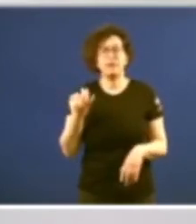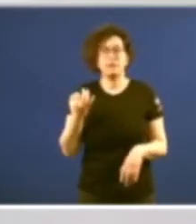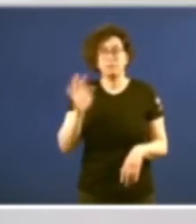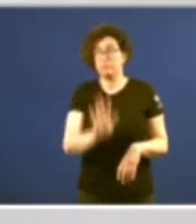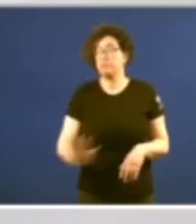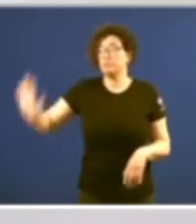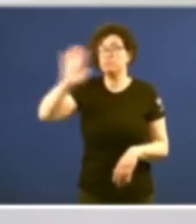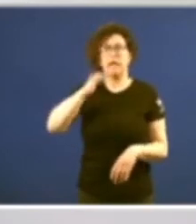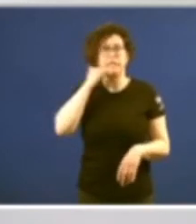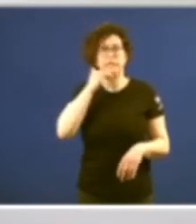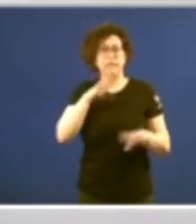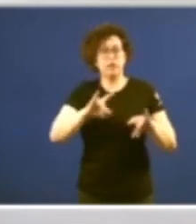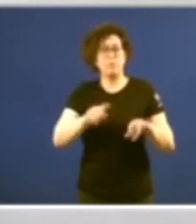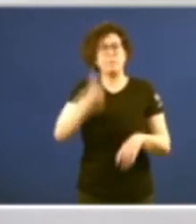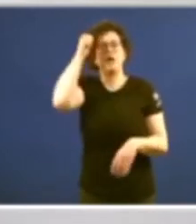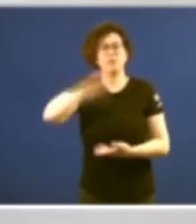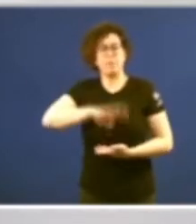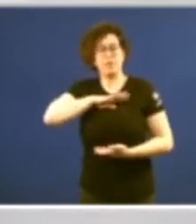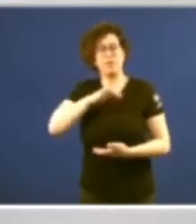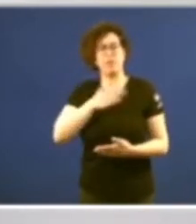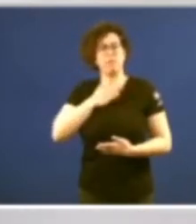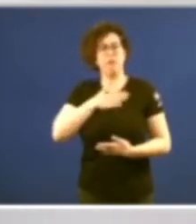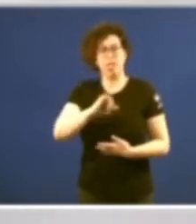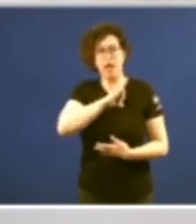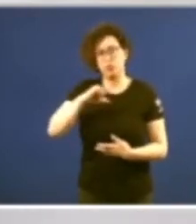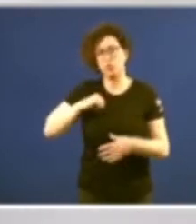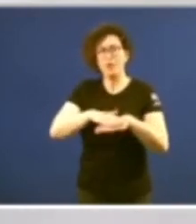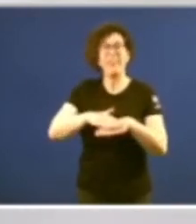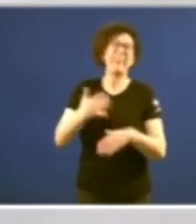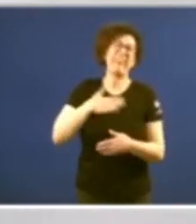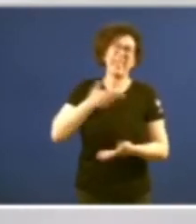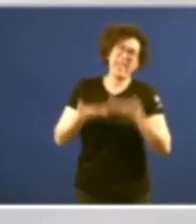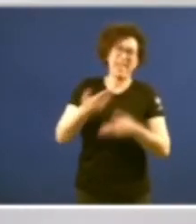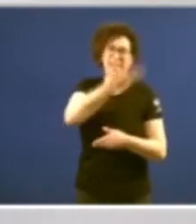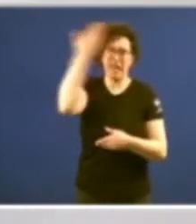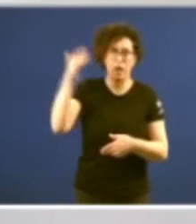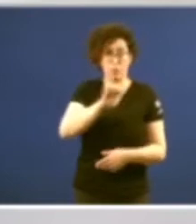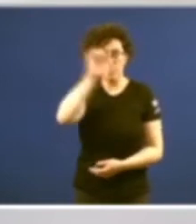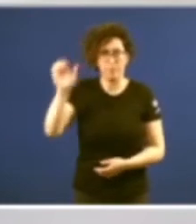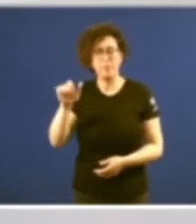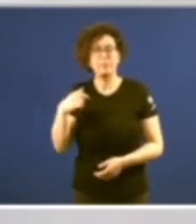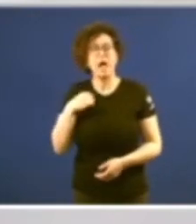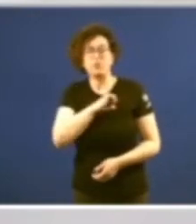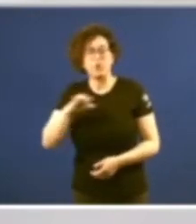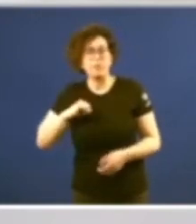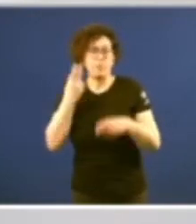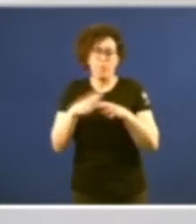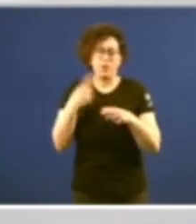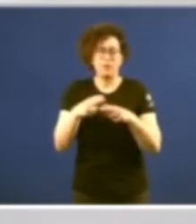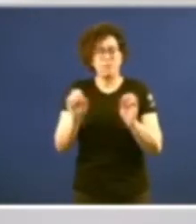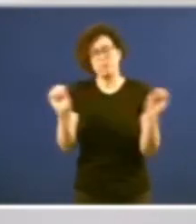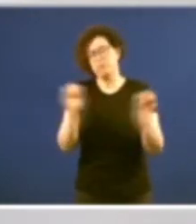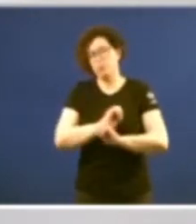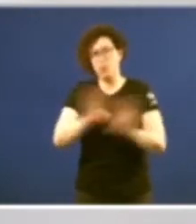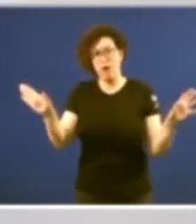con maior capacidade de autogoverno de Europa. Autonomía política, por suposto,